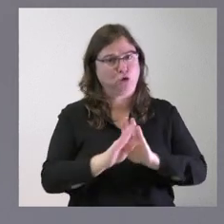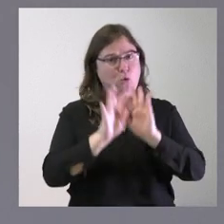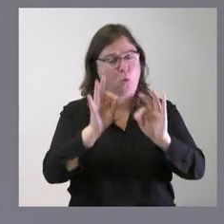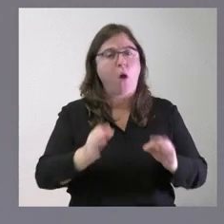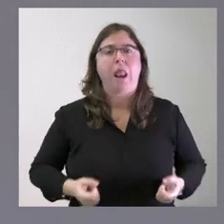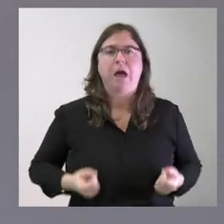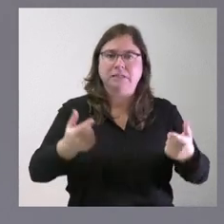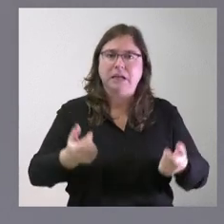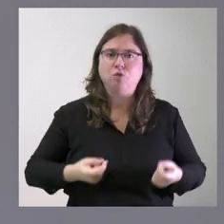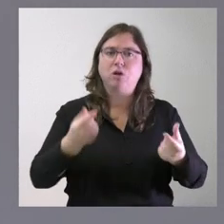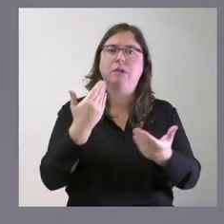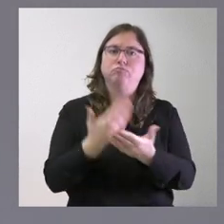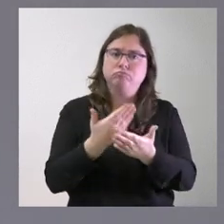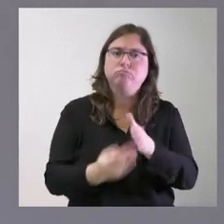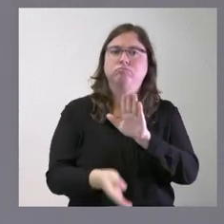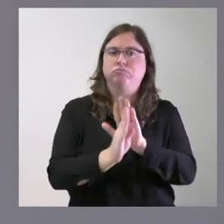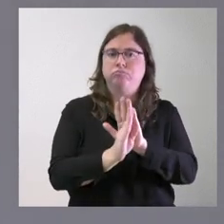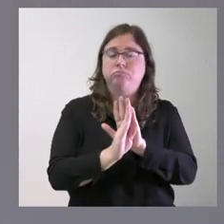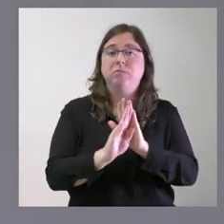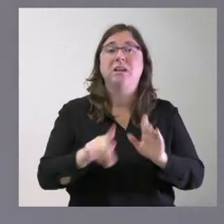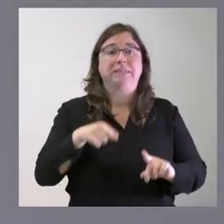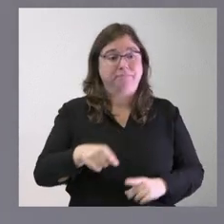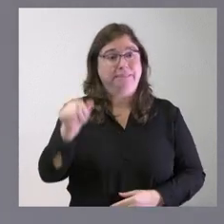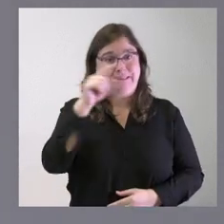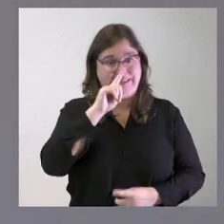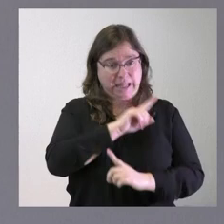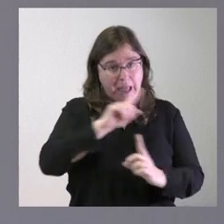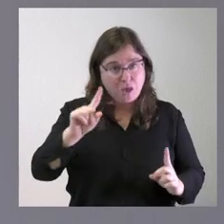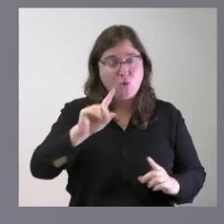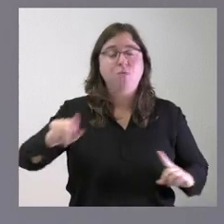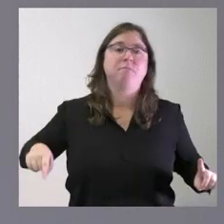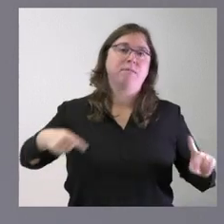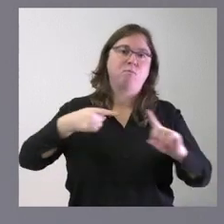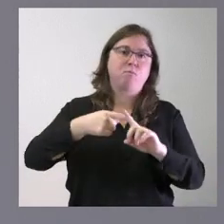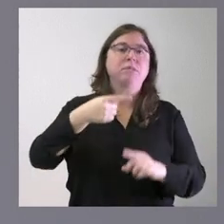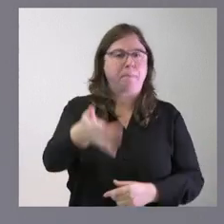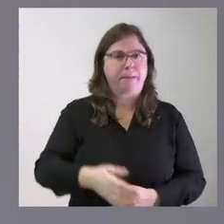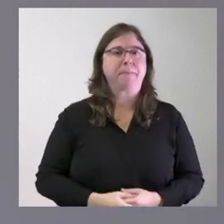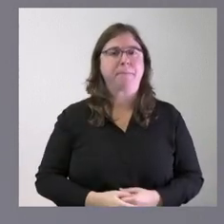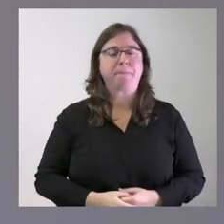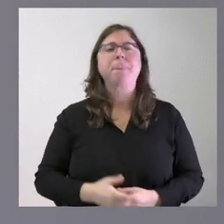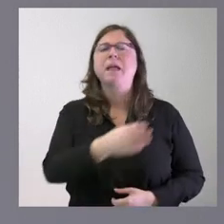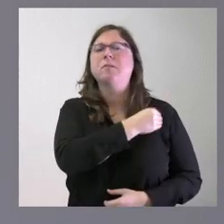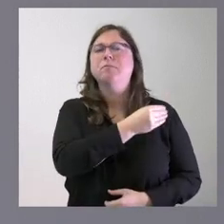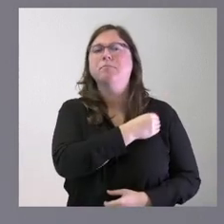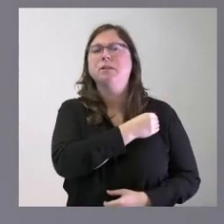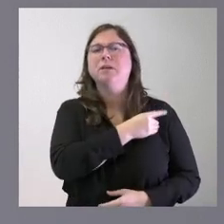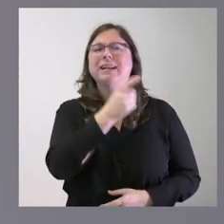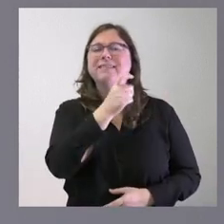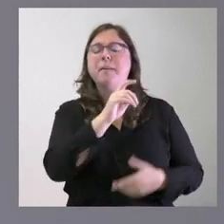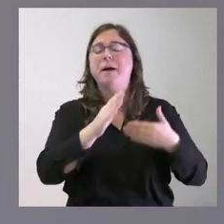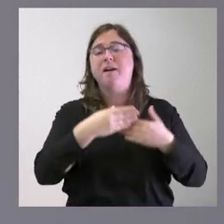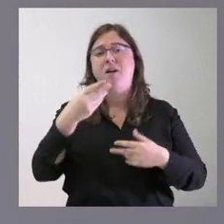gastando y justificando ya en parte este ejercicio y a lo largo de los créditos que figuran en ejercicios siguientes y me preguntaría usted por el CILOC de Benavente